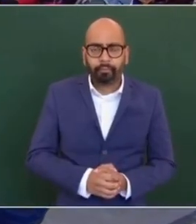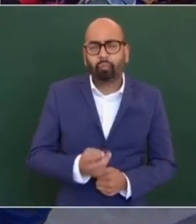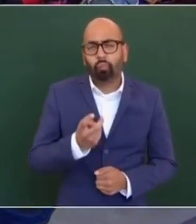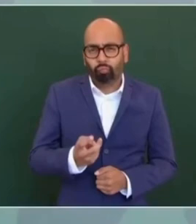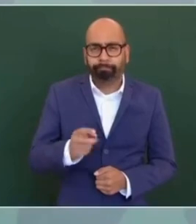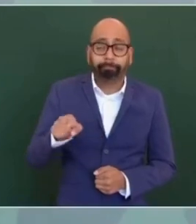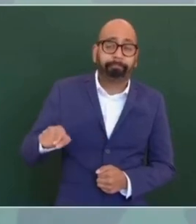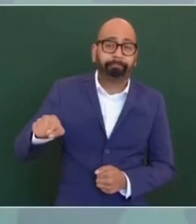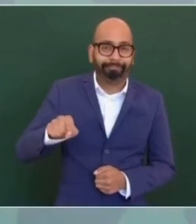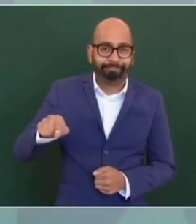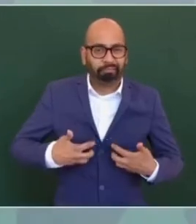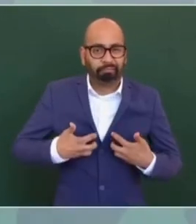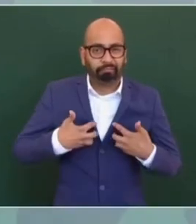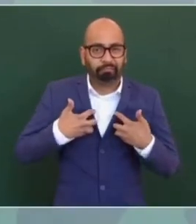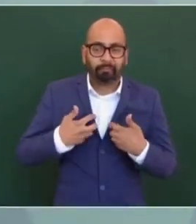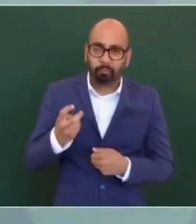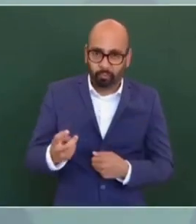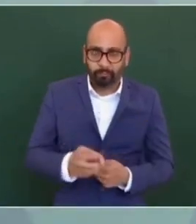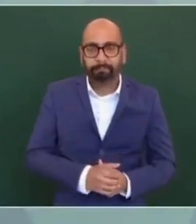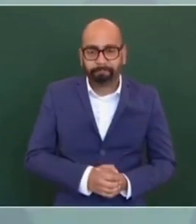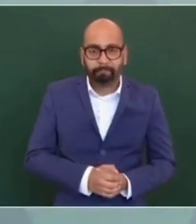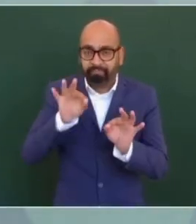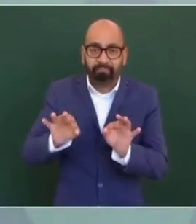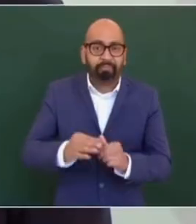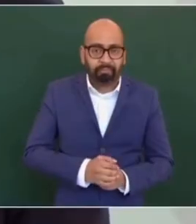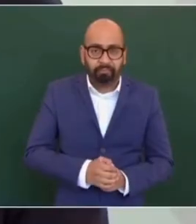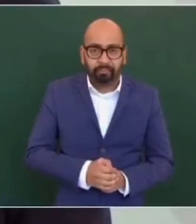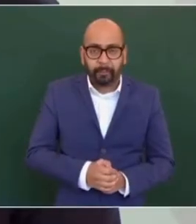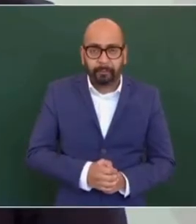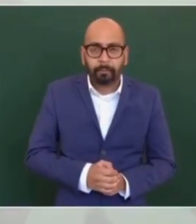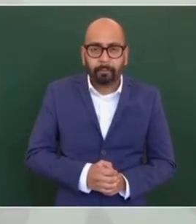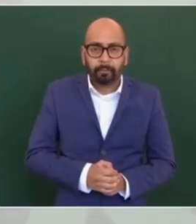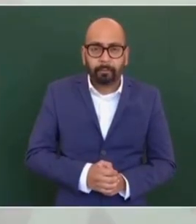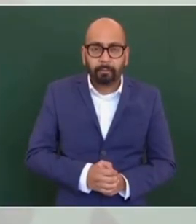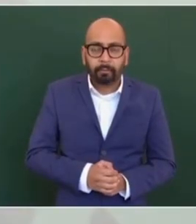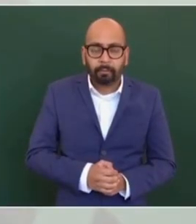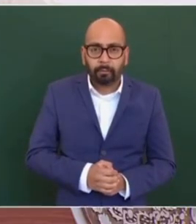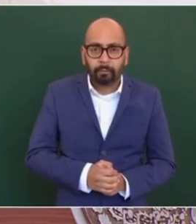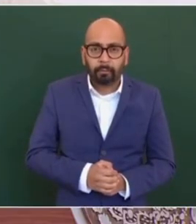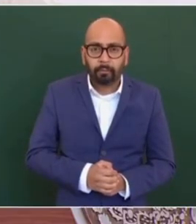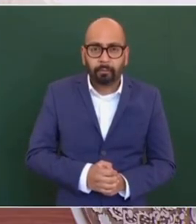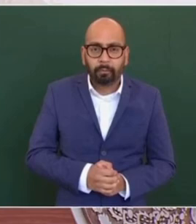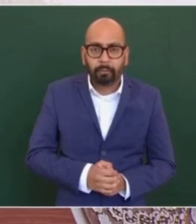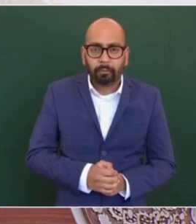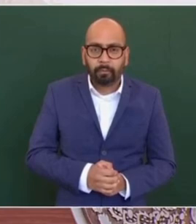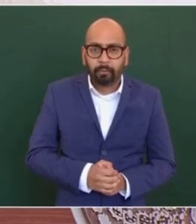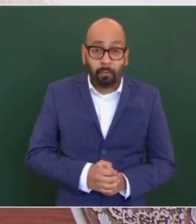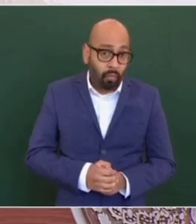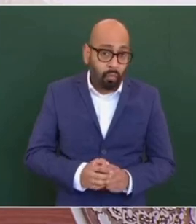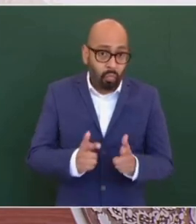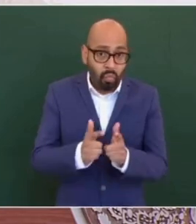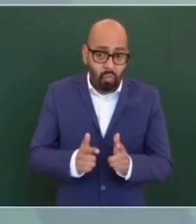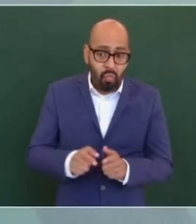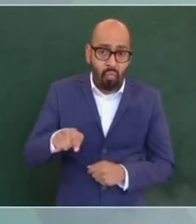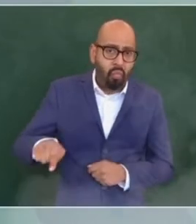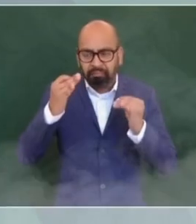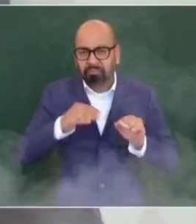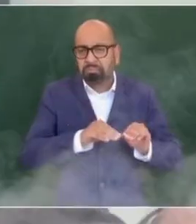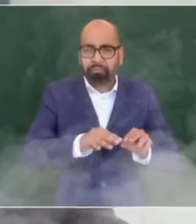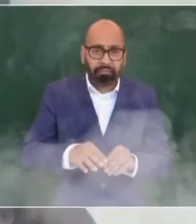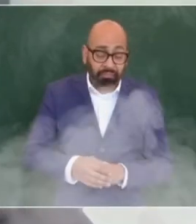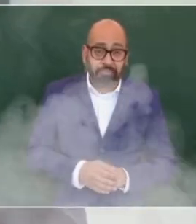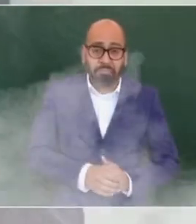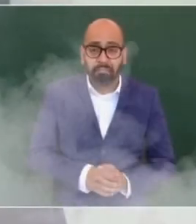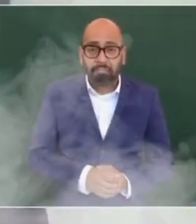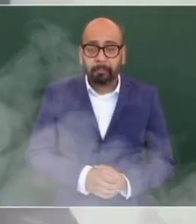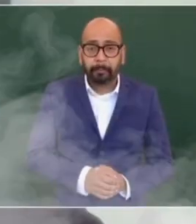tan molestos nuestros adversarios. Y inventan. Son capaces de, pues, declarar cualquier cosa. No